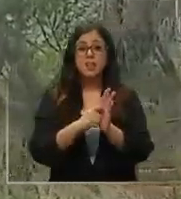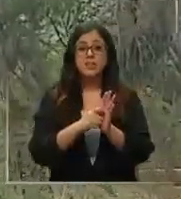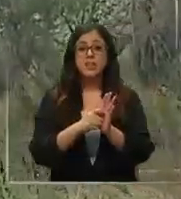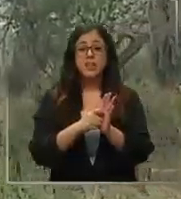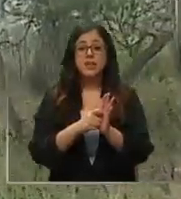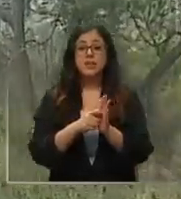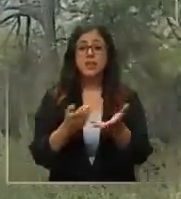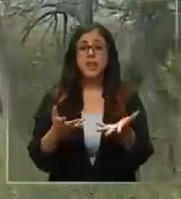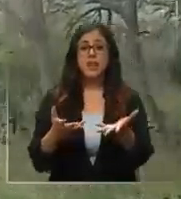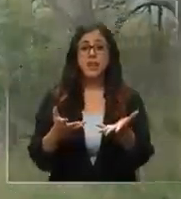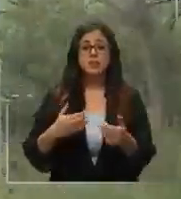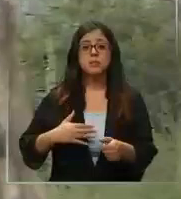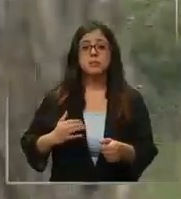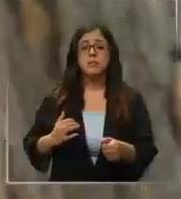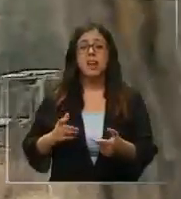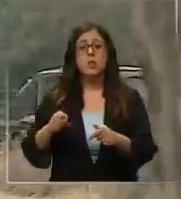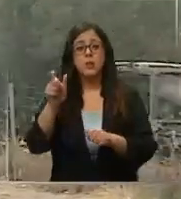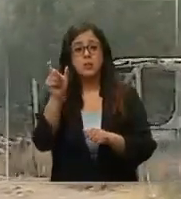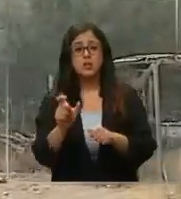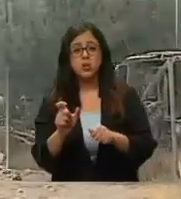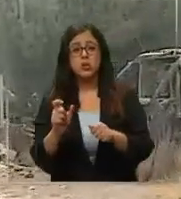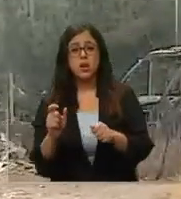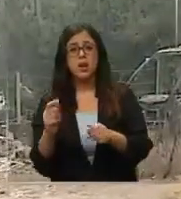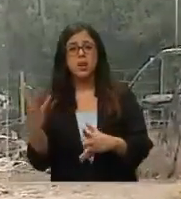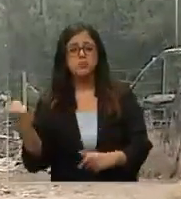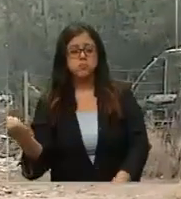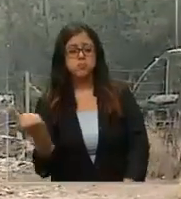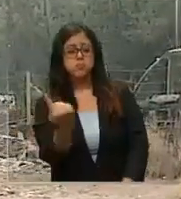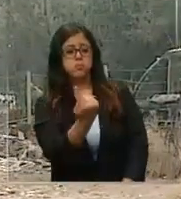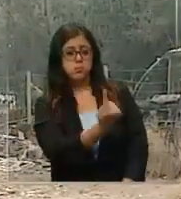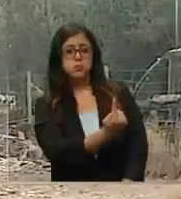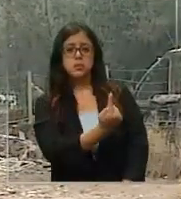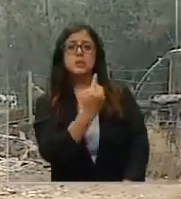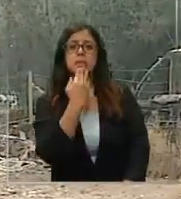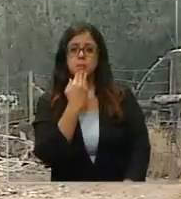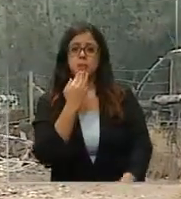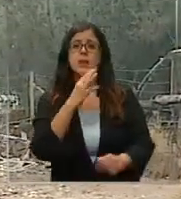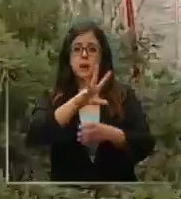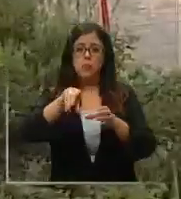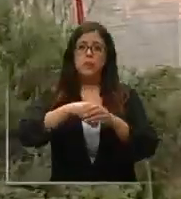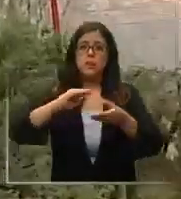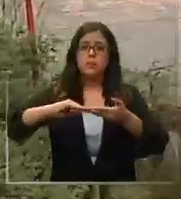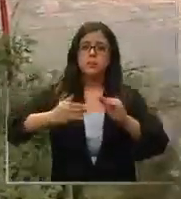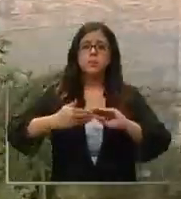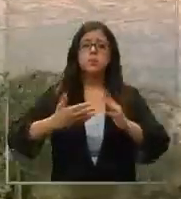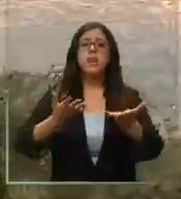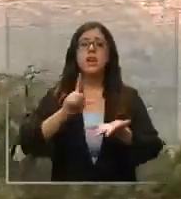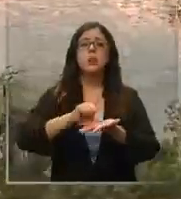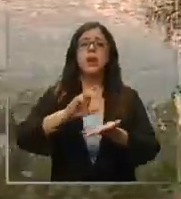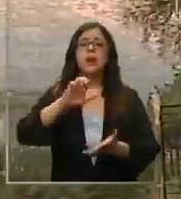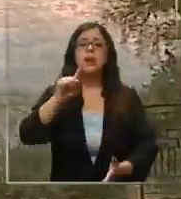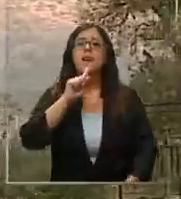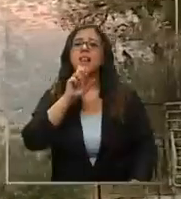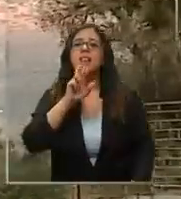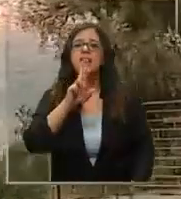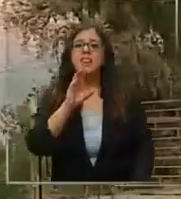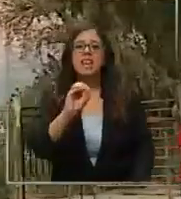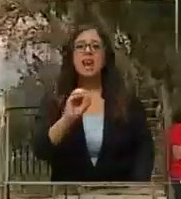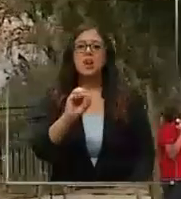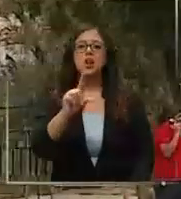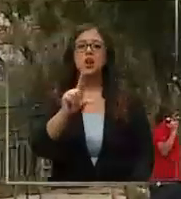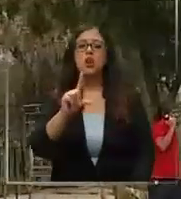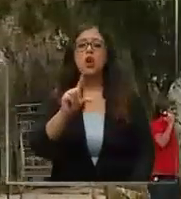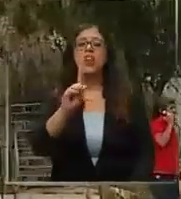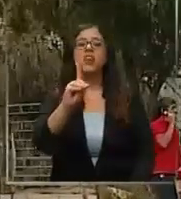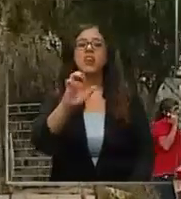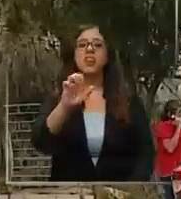Sur. Hasta ahí llegó un sujeto que al parecer también sería de una comunidad de este sector, el sector del estero El Sauce, en el fondo El Toyo. Él